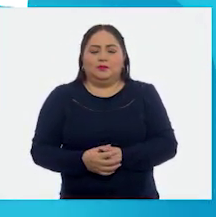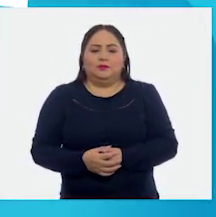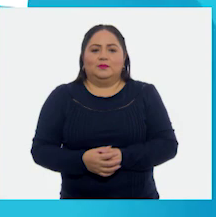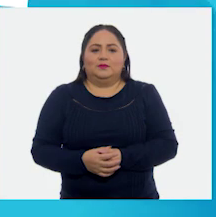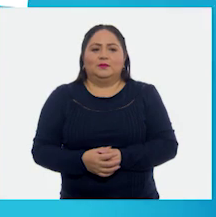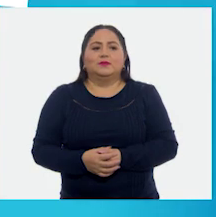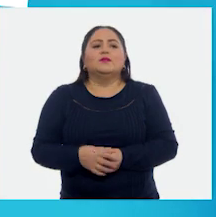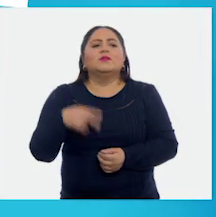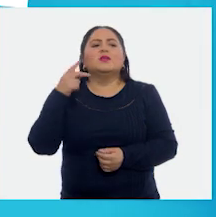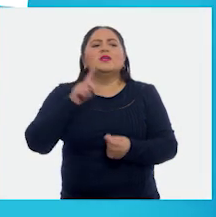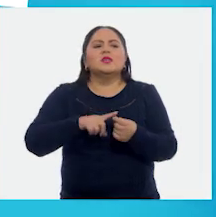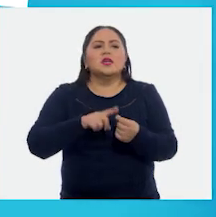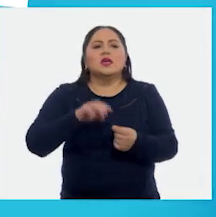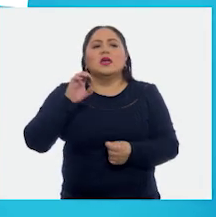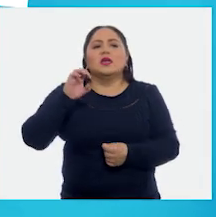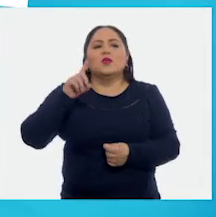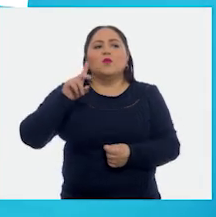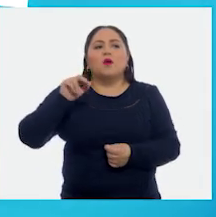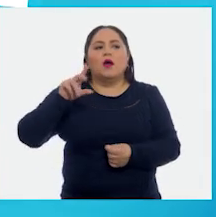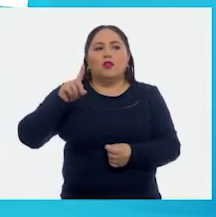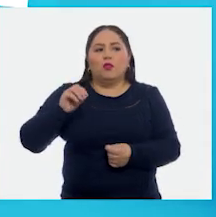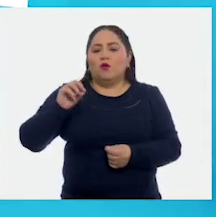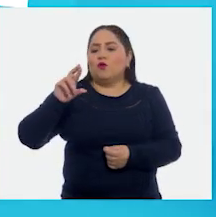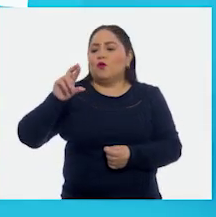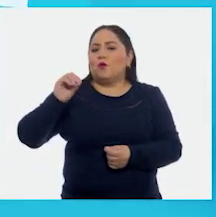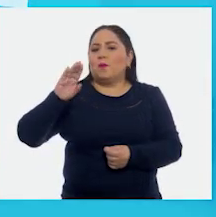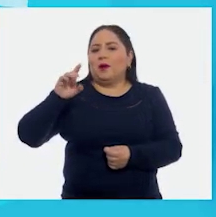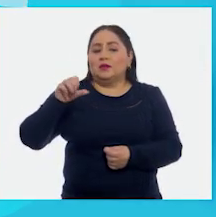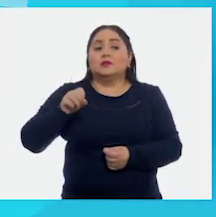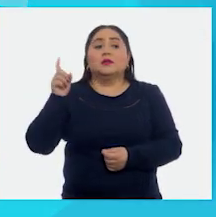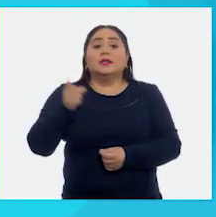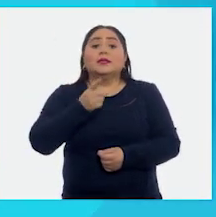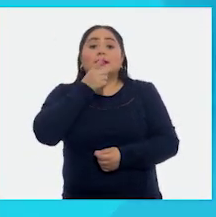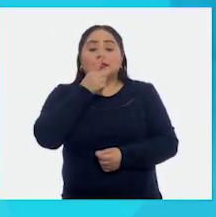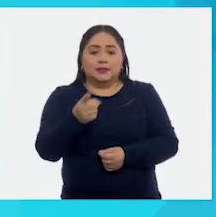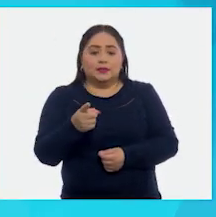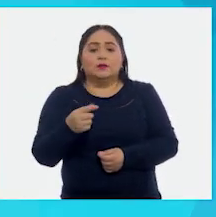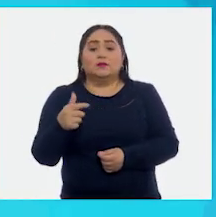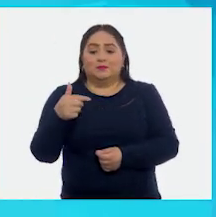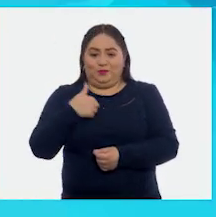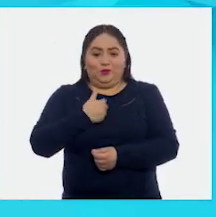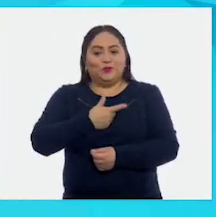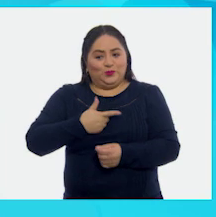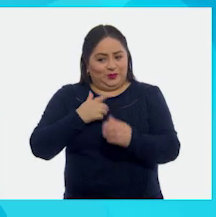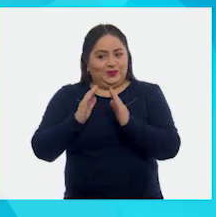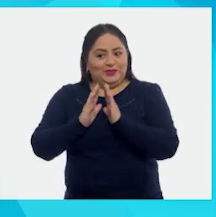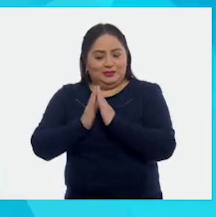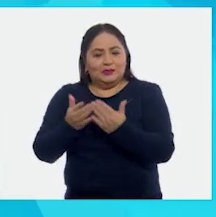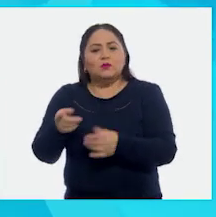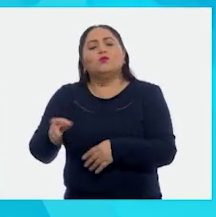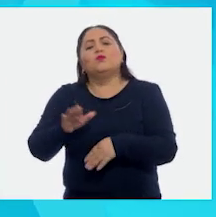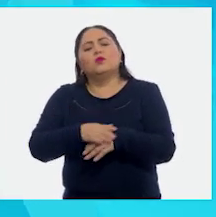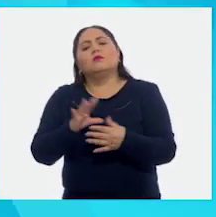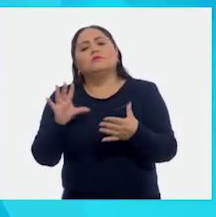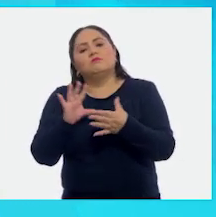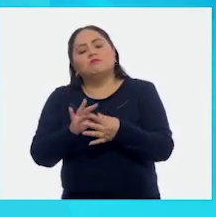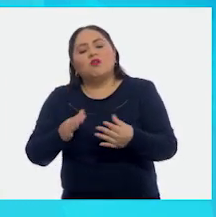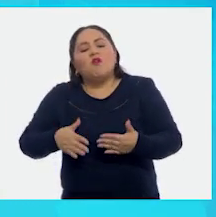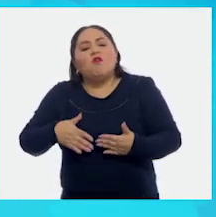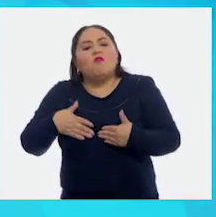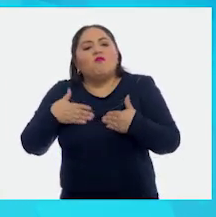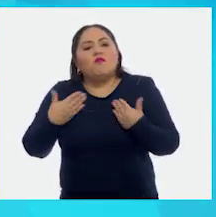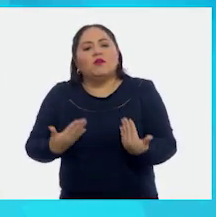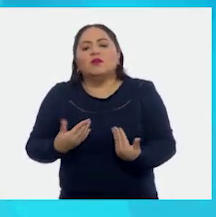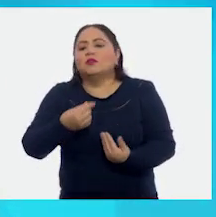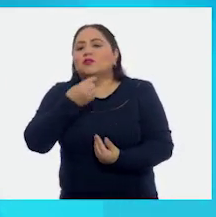De Eduardo Robles Bosa. Sí. Dice, me gustó el libro porque habla de la confianza que